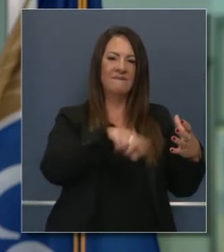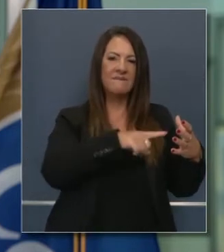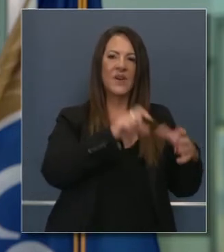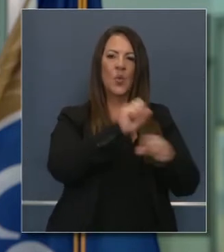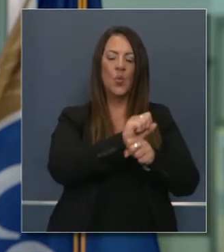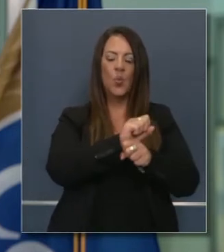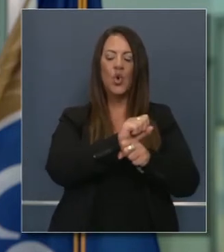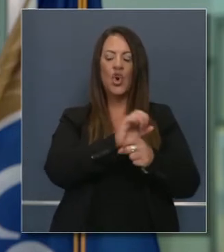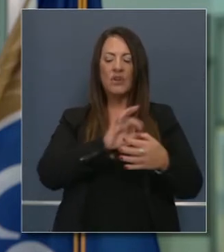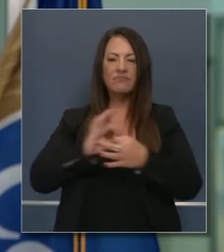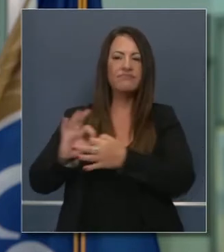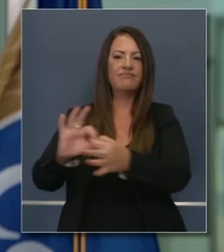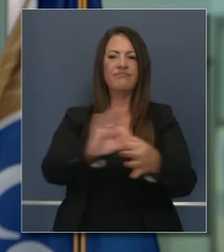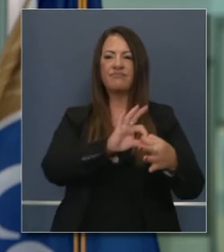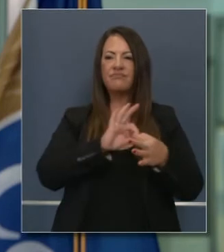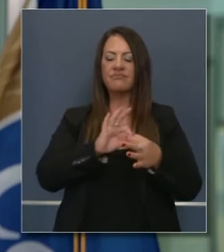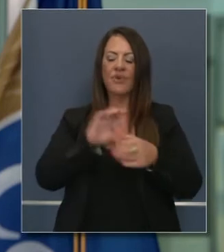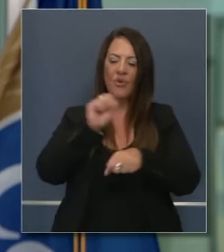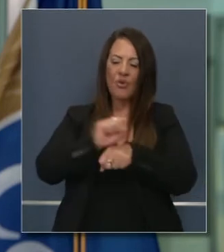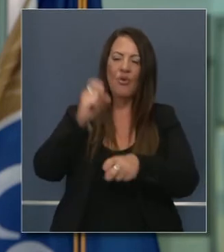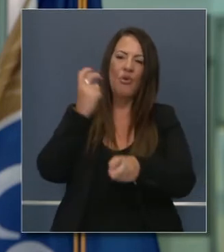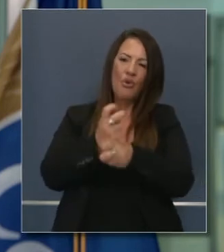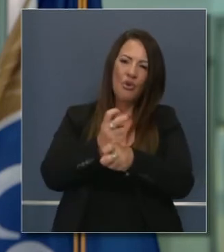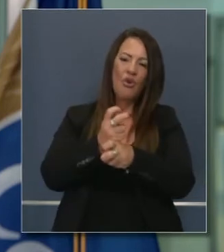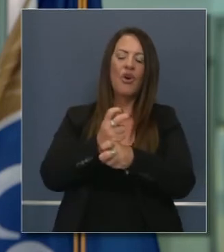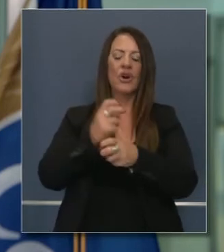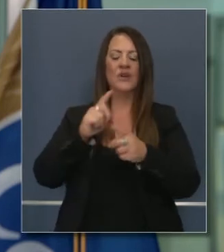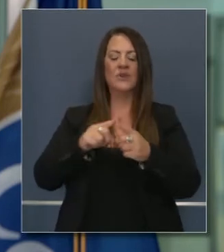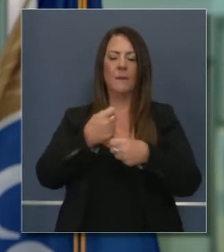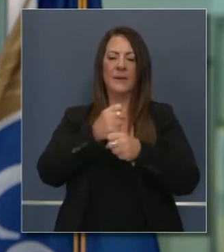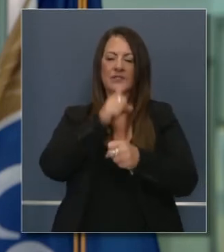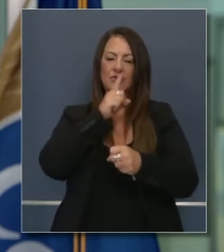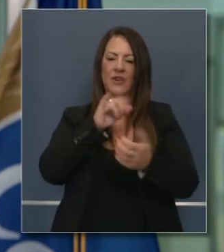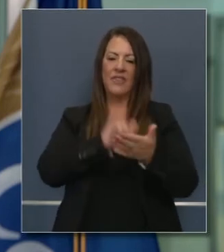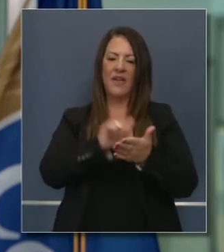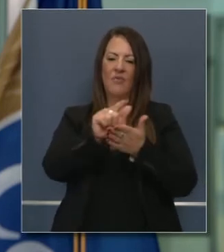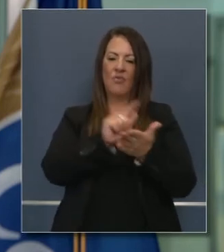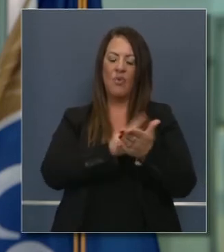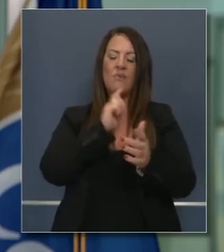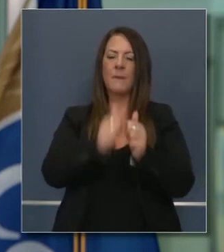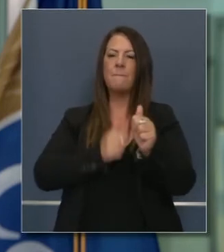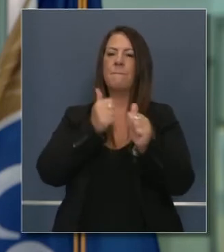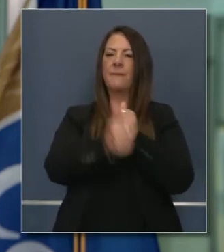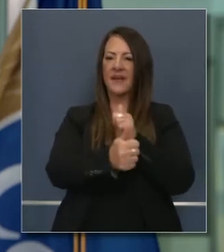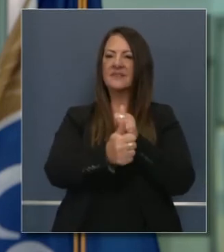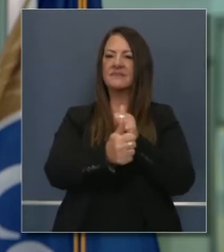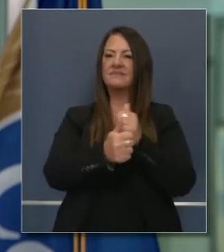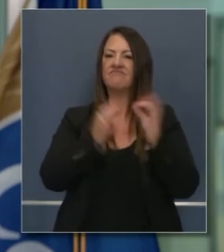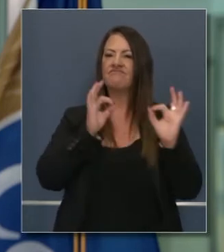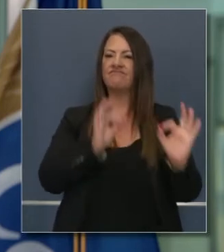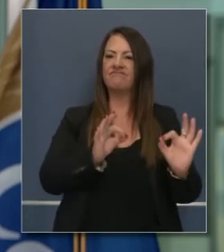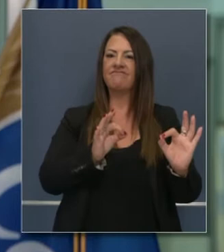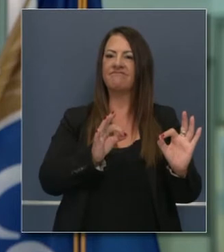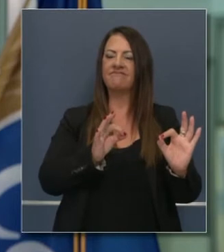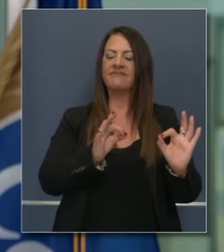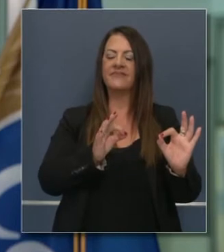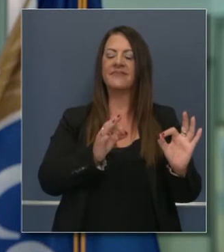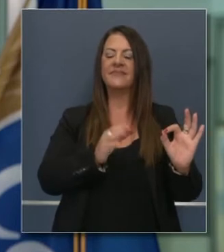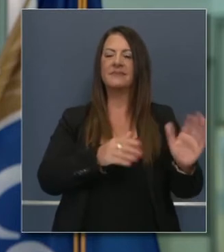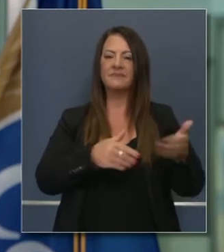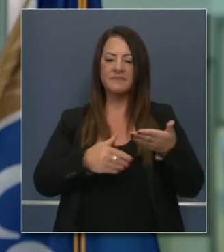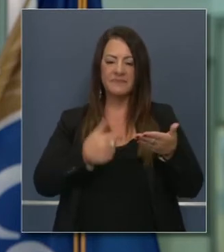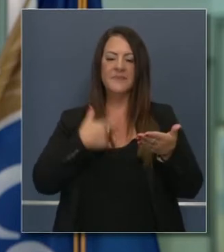que ha trabajado de una manera muy diligente y agresiva para que se cumpliera esta ley, y literalmente